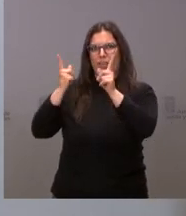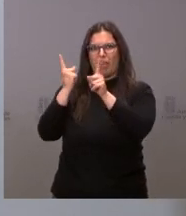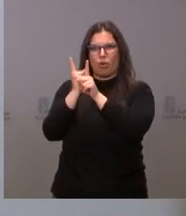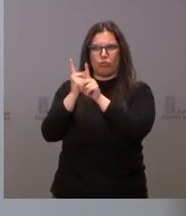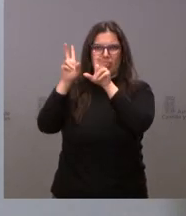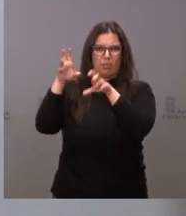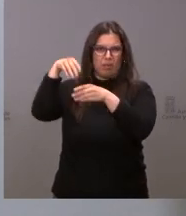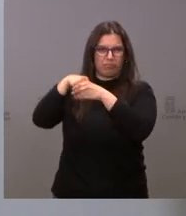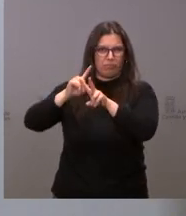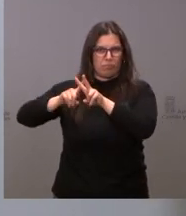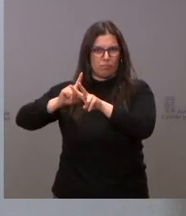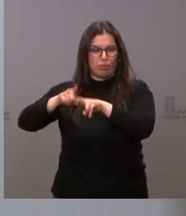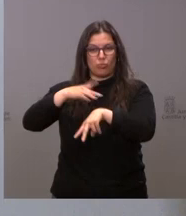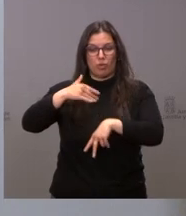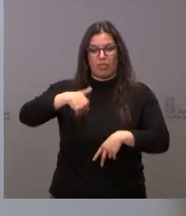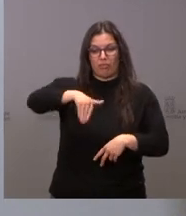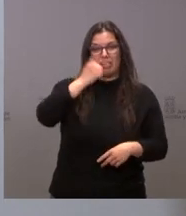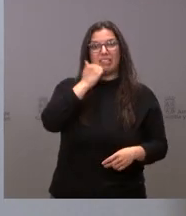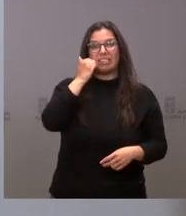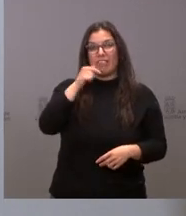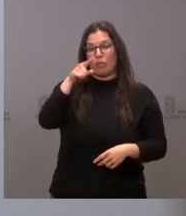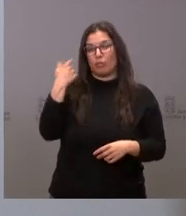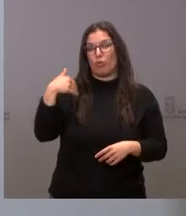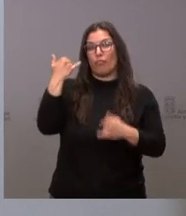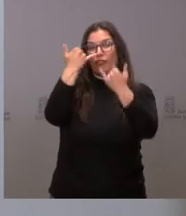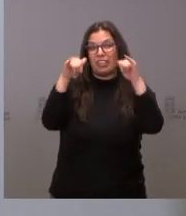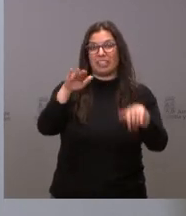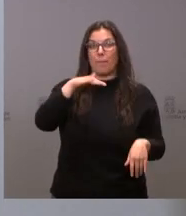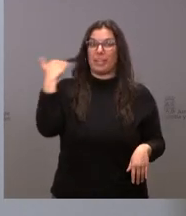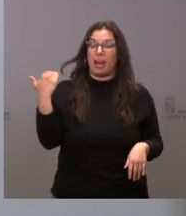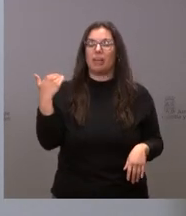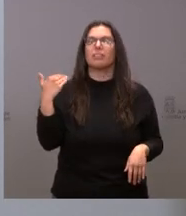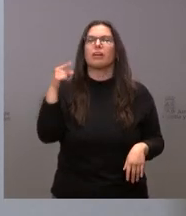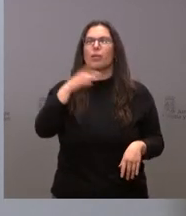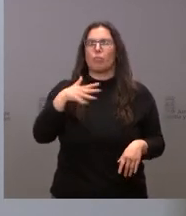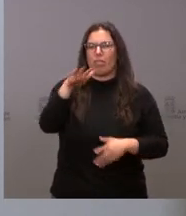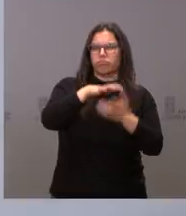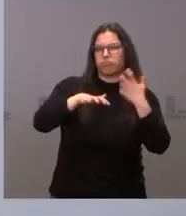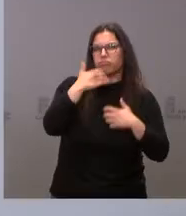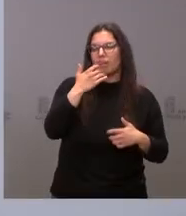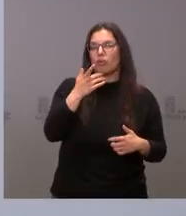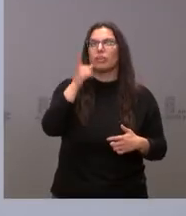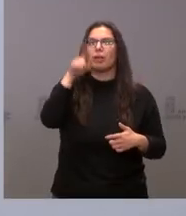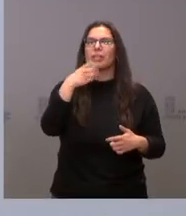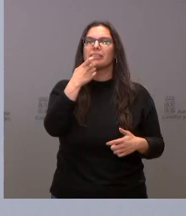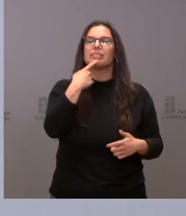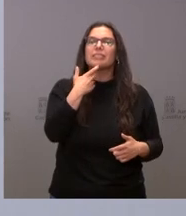ambiente pasado mañana en la campa y si nos puede confirmar si usted va a acudir a esa cita. Mire,